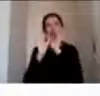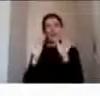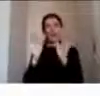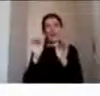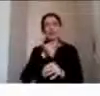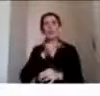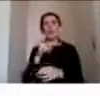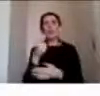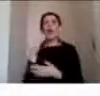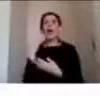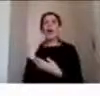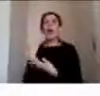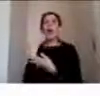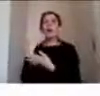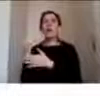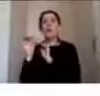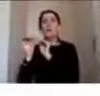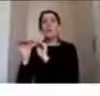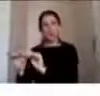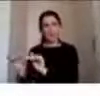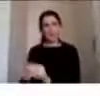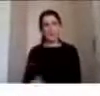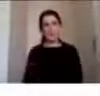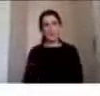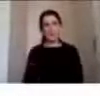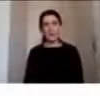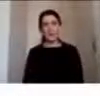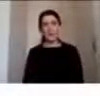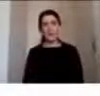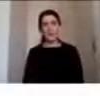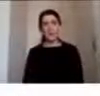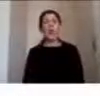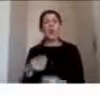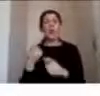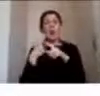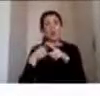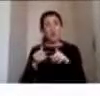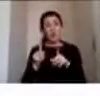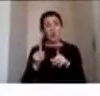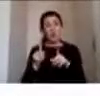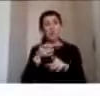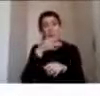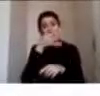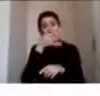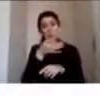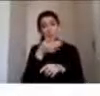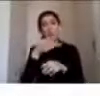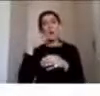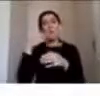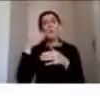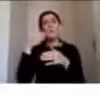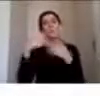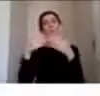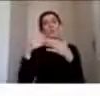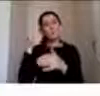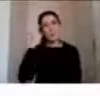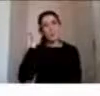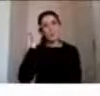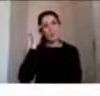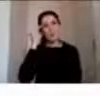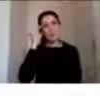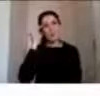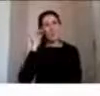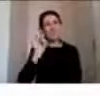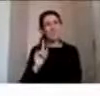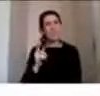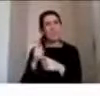otra cosa que quería mencionar respecto a los procesos de memoria y que no es tan alentador es que las dificultades acá no